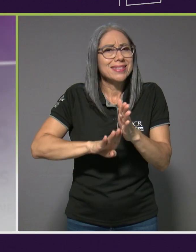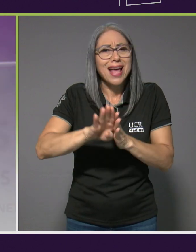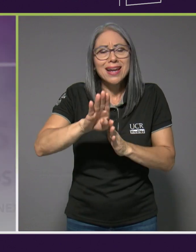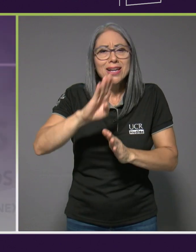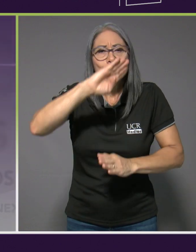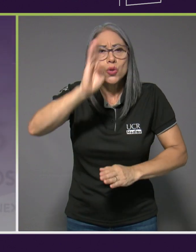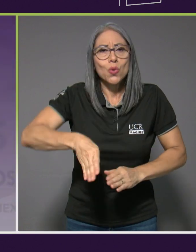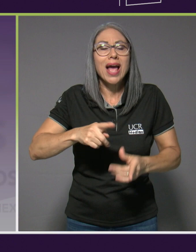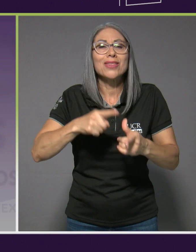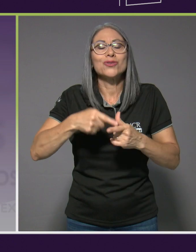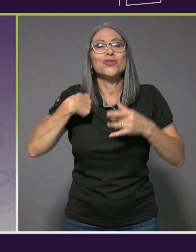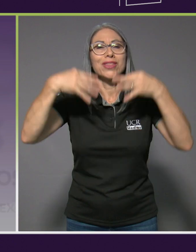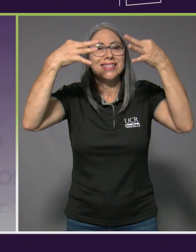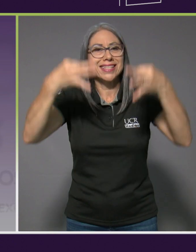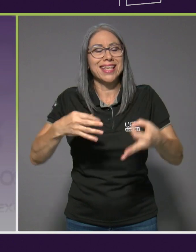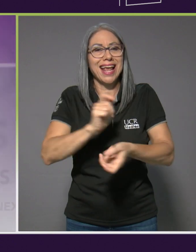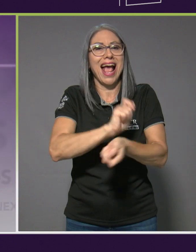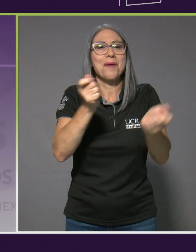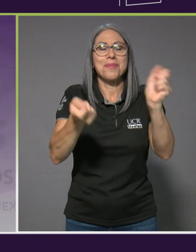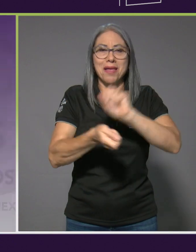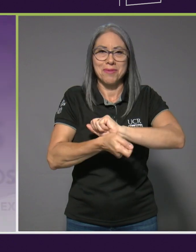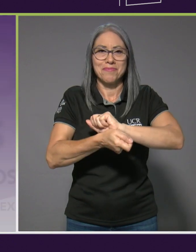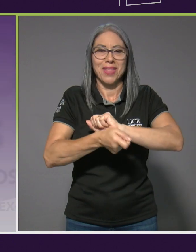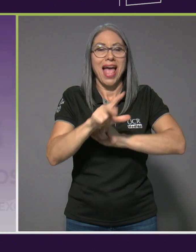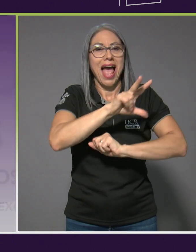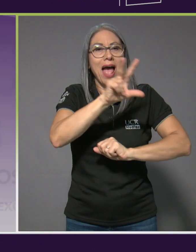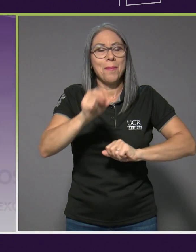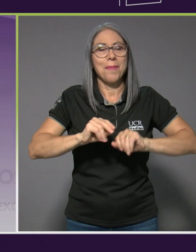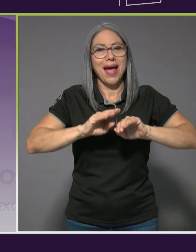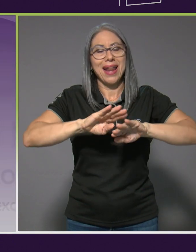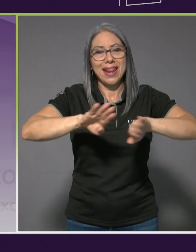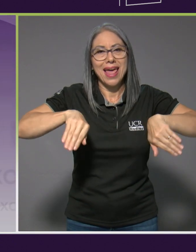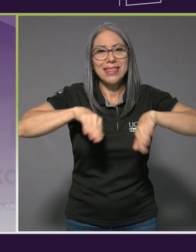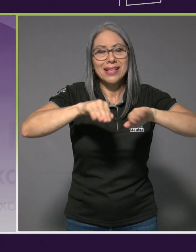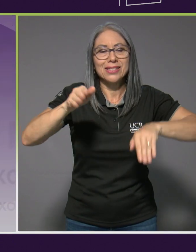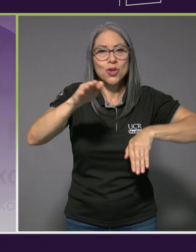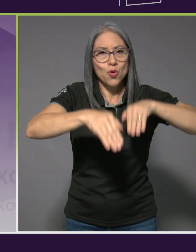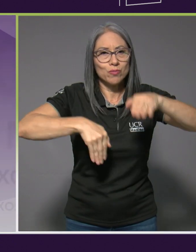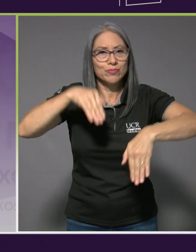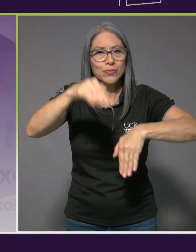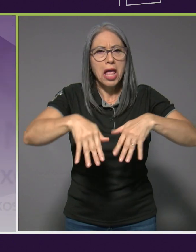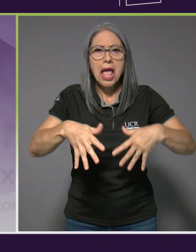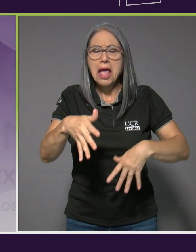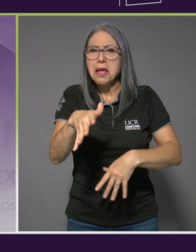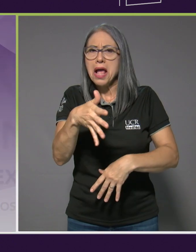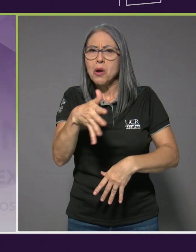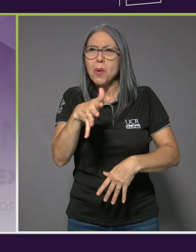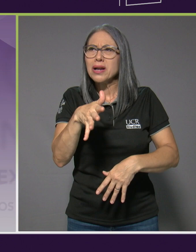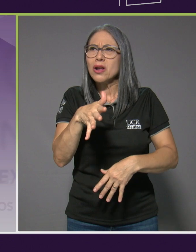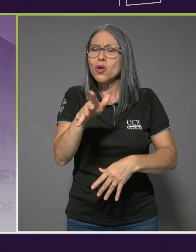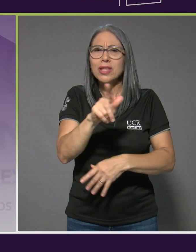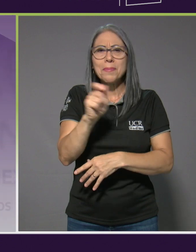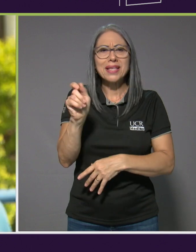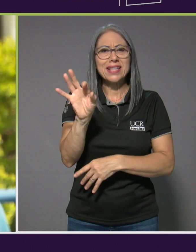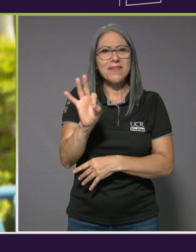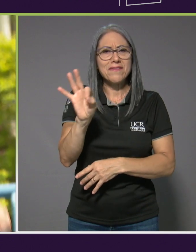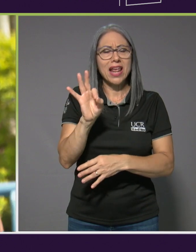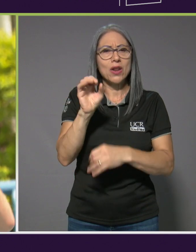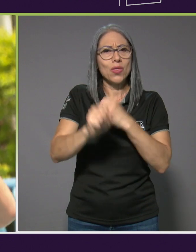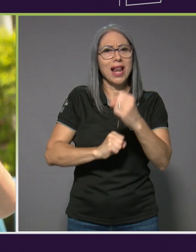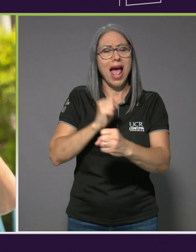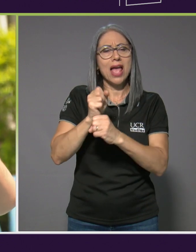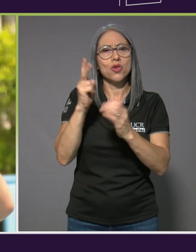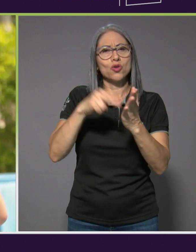decidí cambiarme a para natación cuando al final del febrero del 2013.